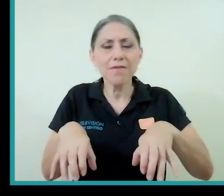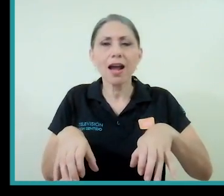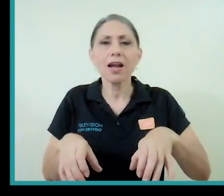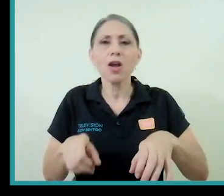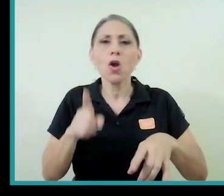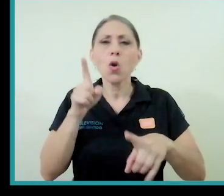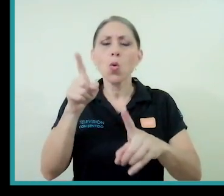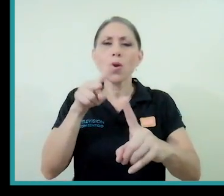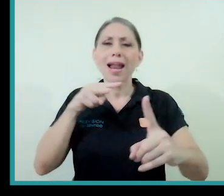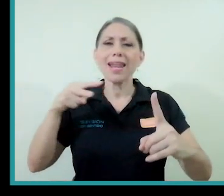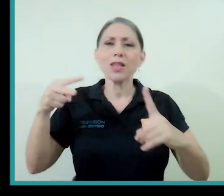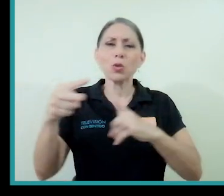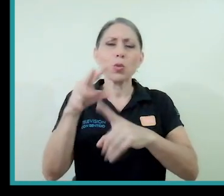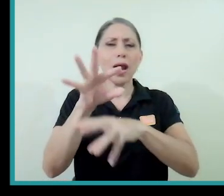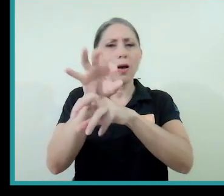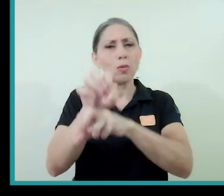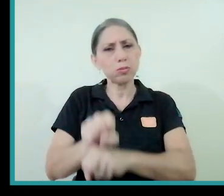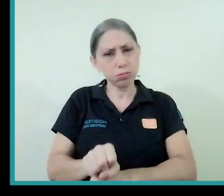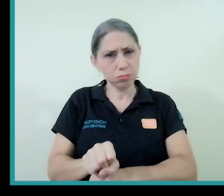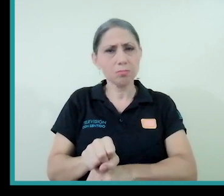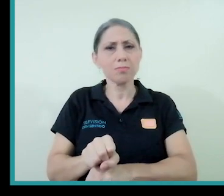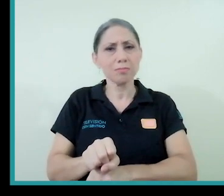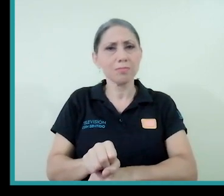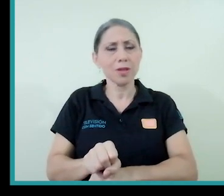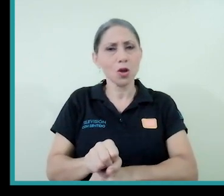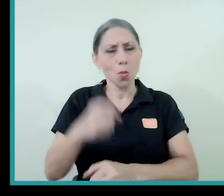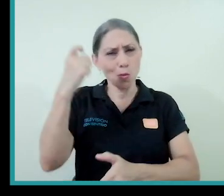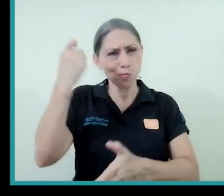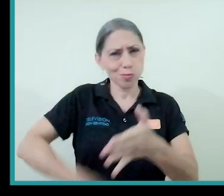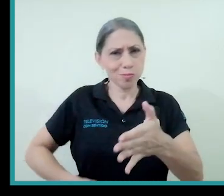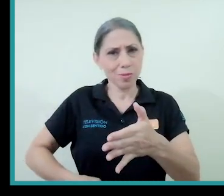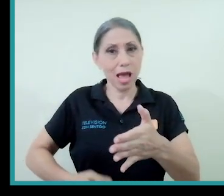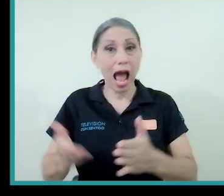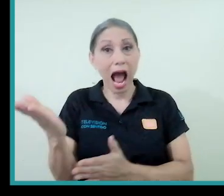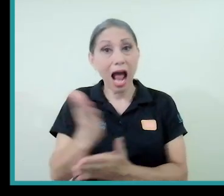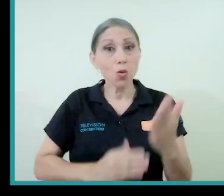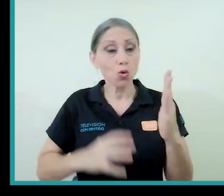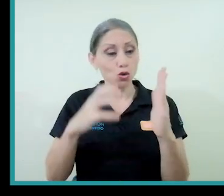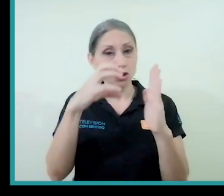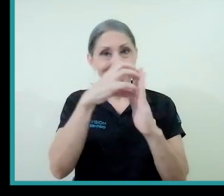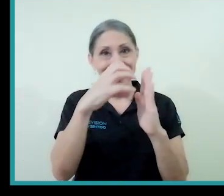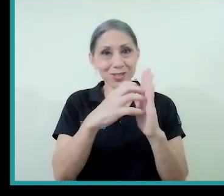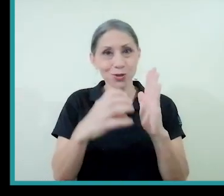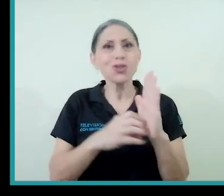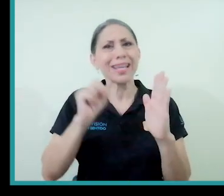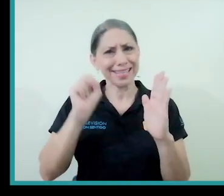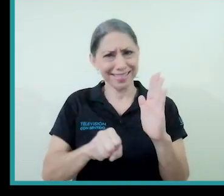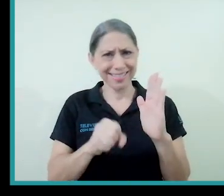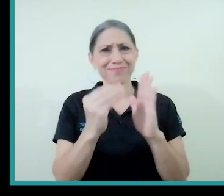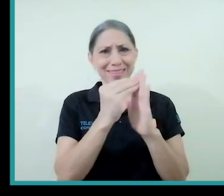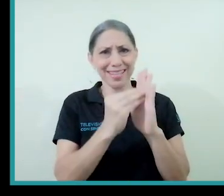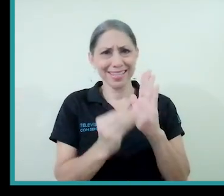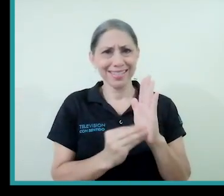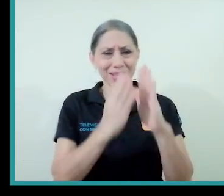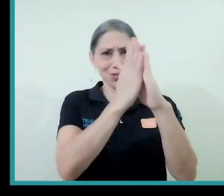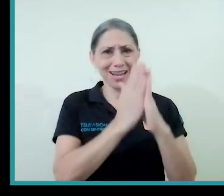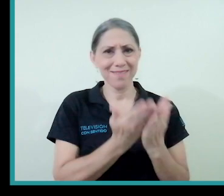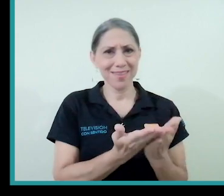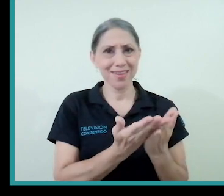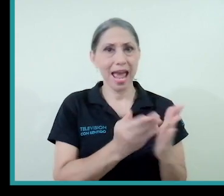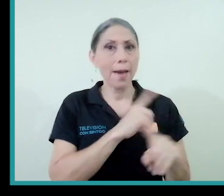fundamentalista de algunos textos que sí están en la Biblia, pero que son textos que, por supuesto, están